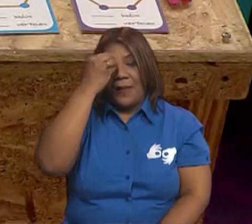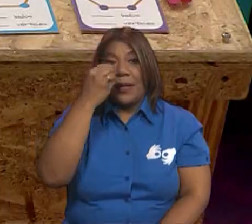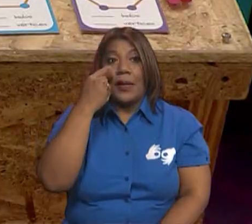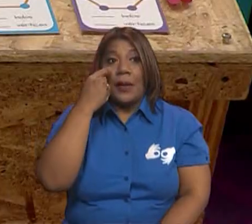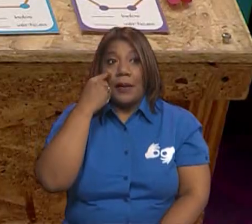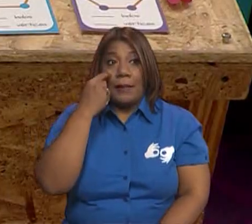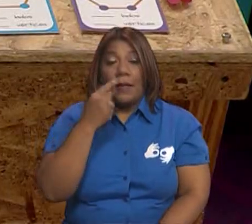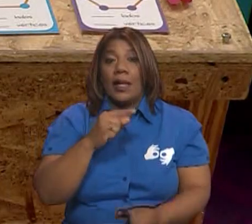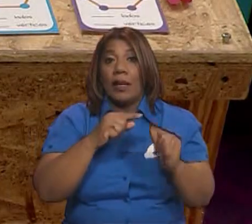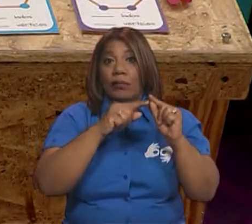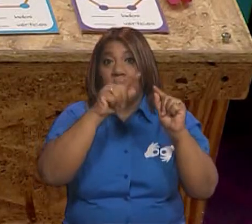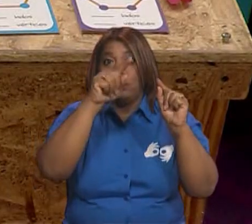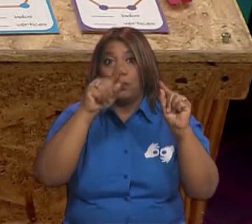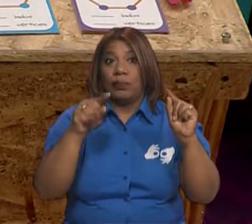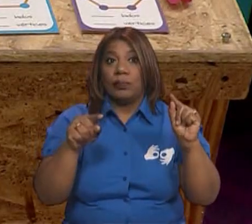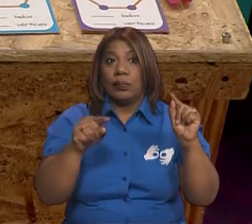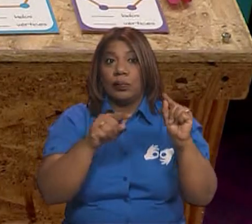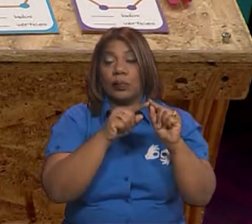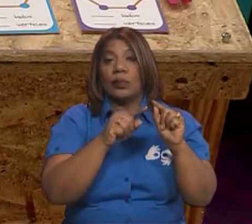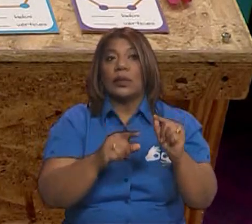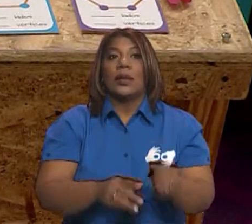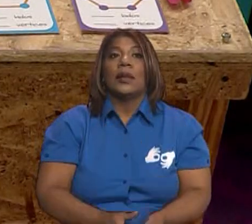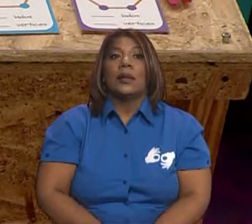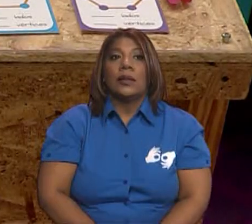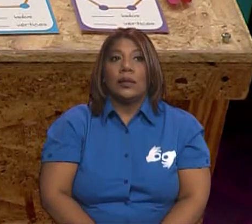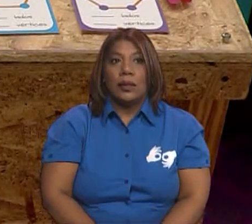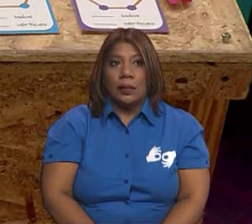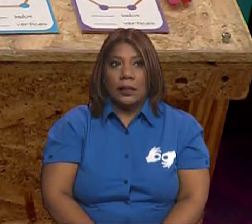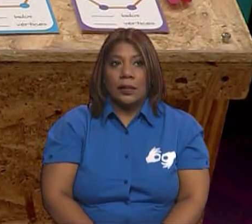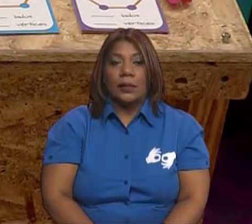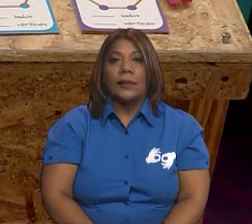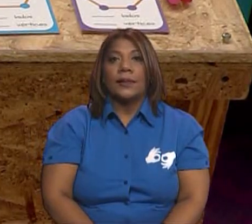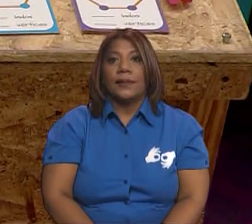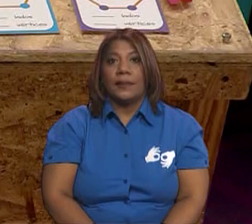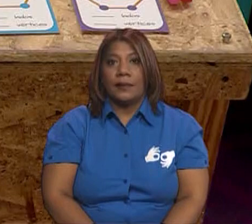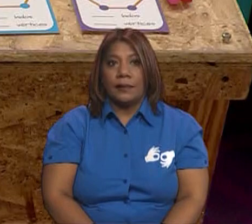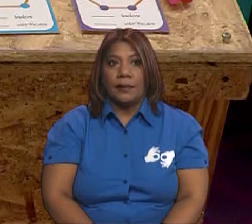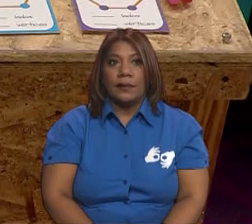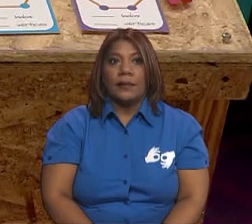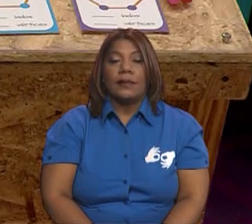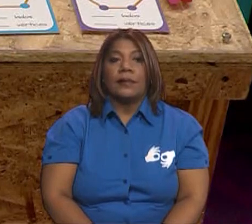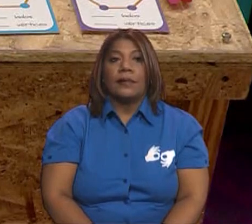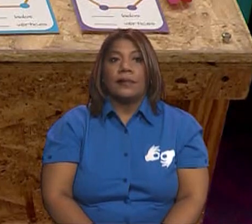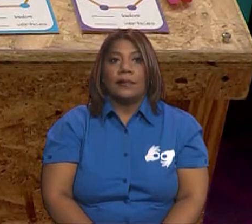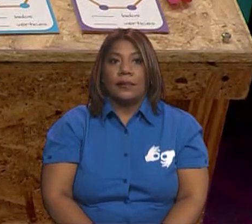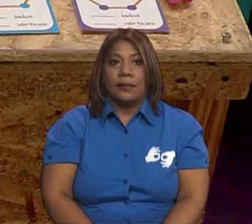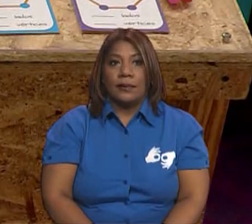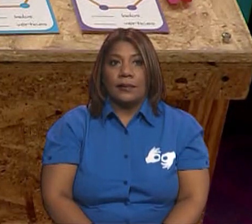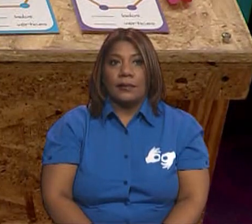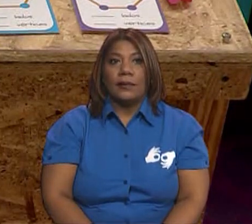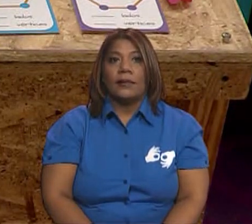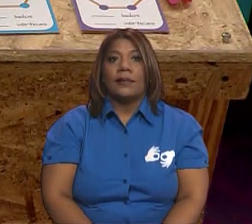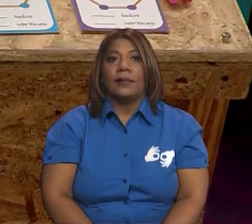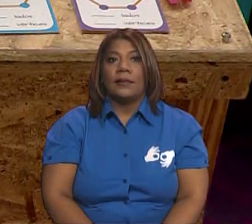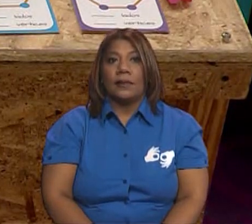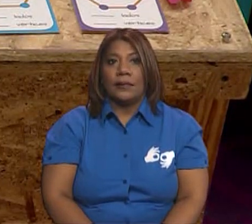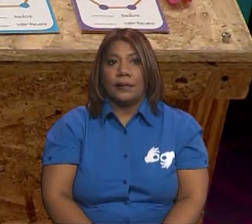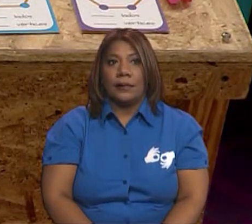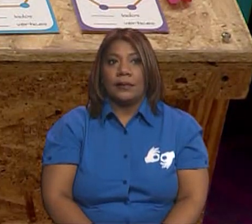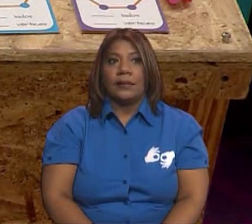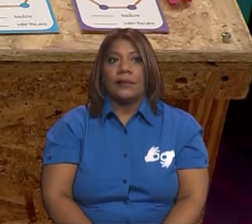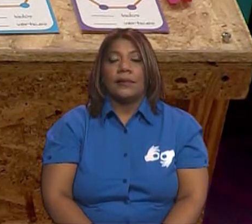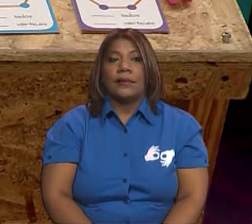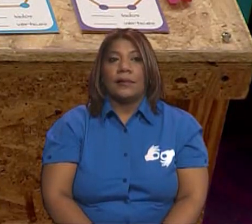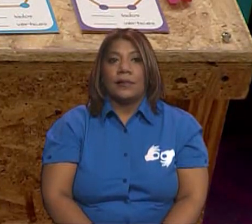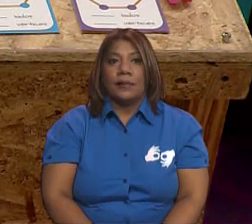triángulo como este, vamos a mover esto un poco por acá para que lo podamos hacer juntos con